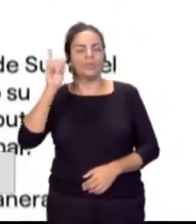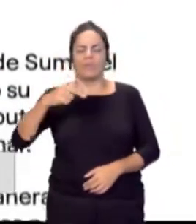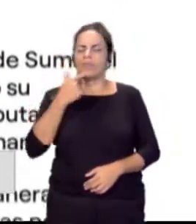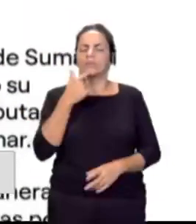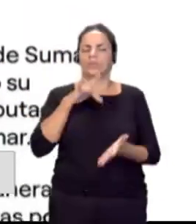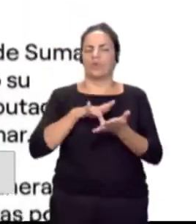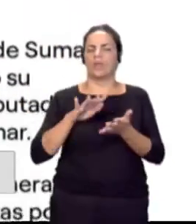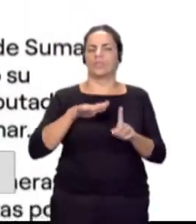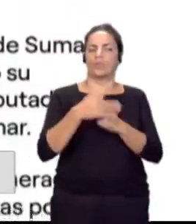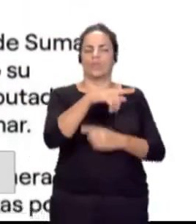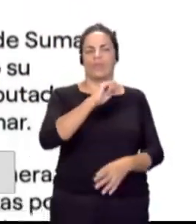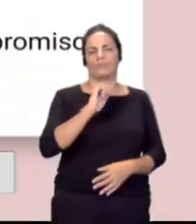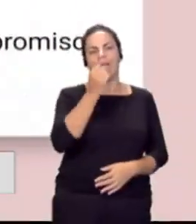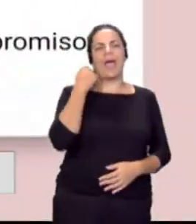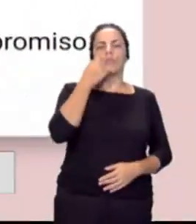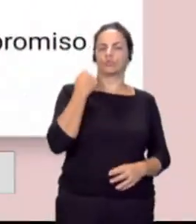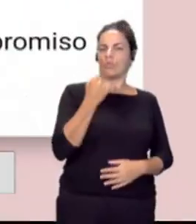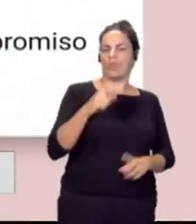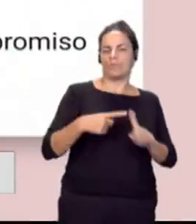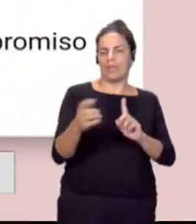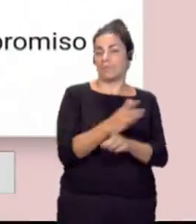abusos de poder y maltrato psicológico por parte de Errejón.